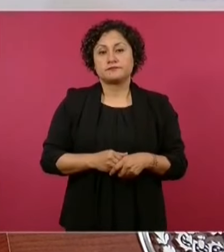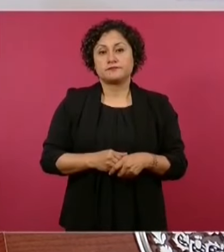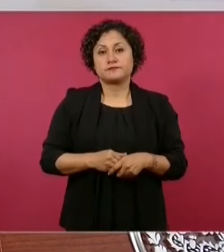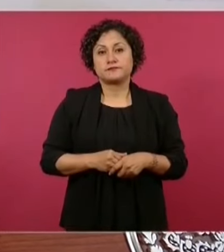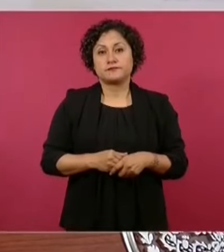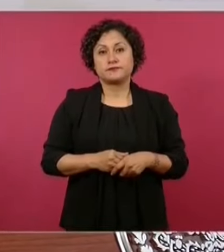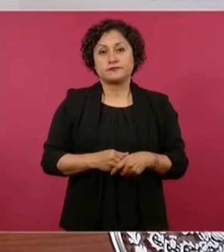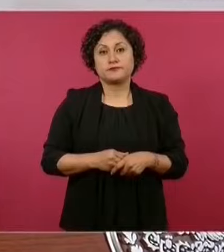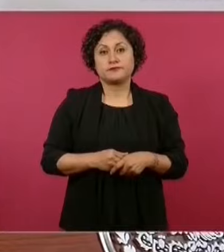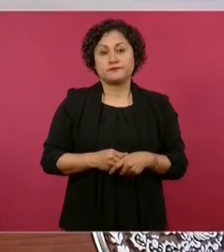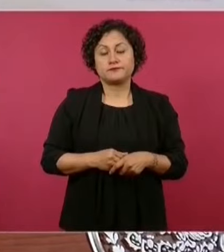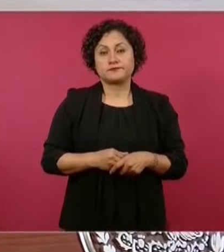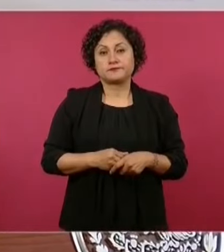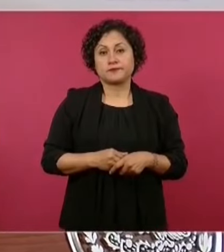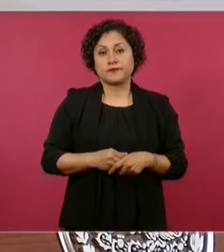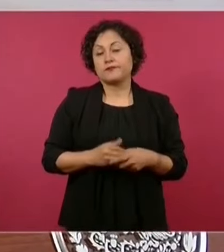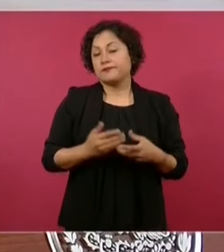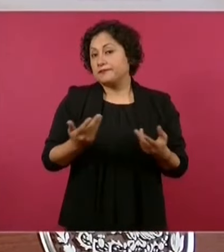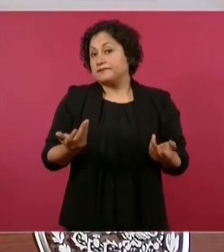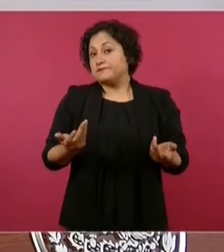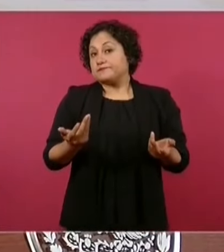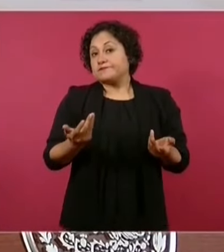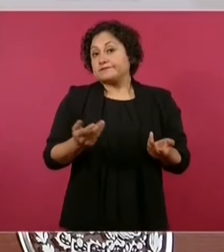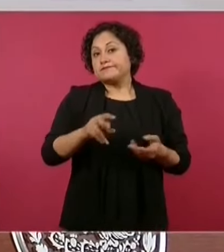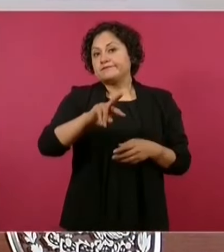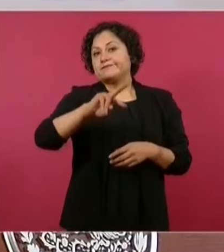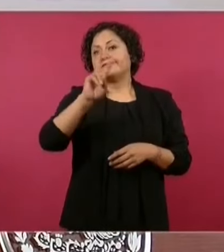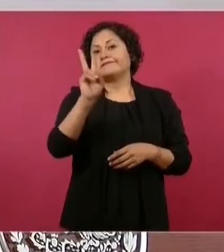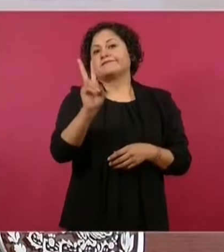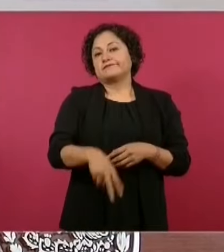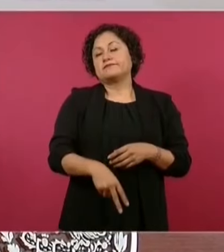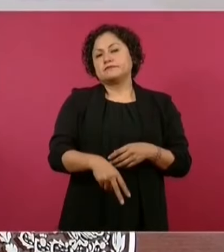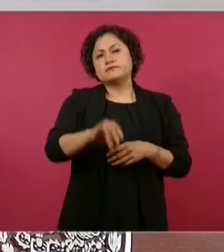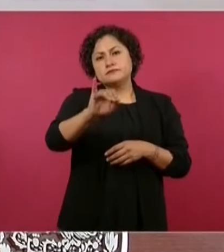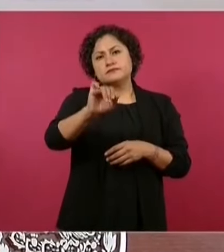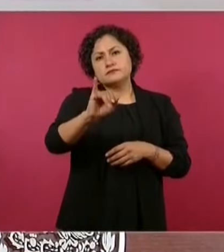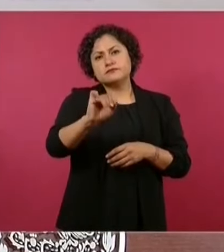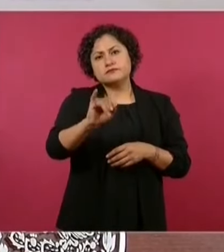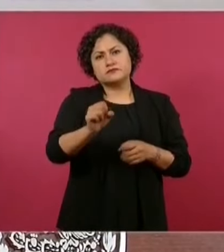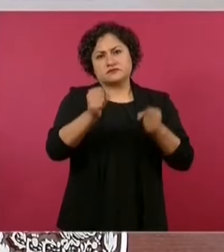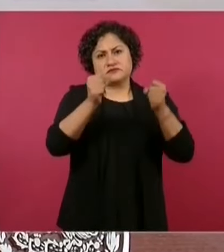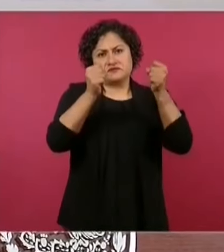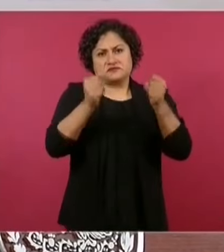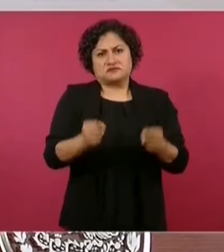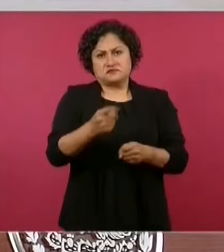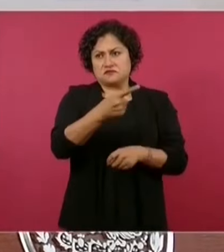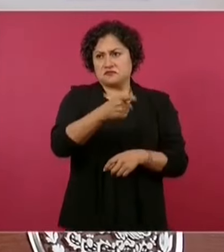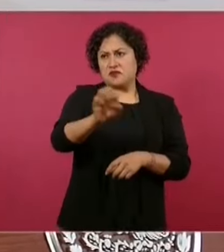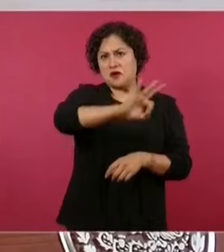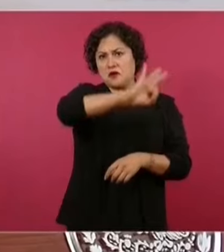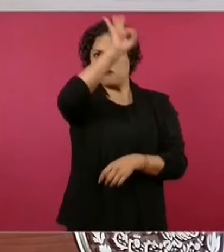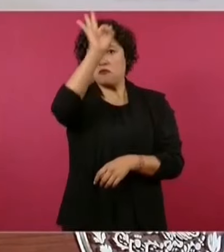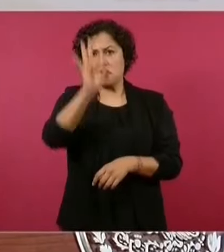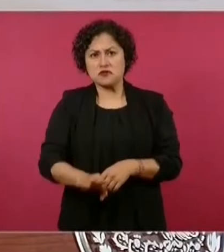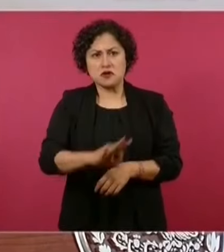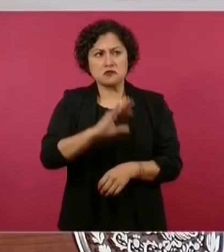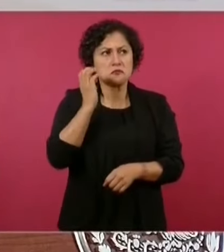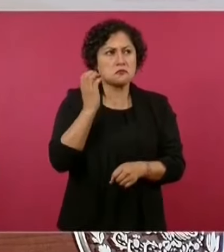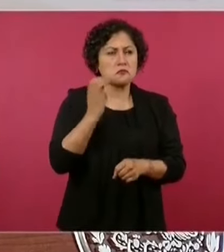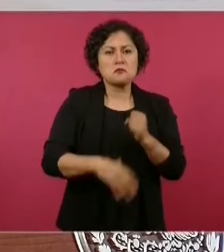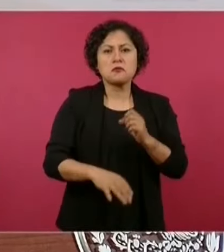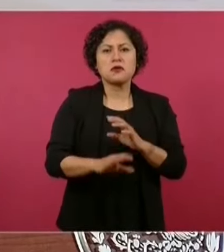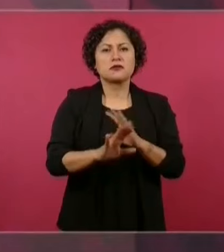habiendo problemas de inseguridad, de violencia, muy localizado